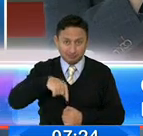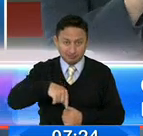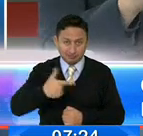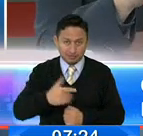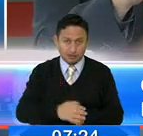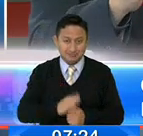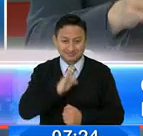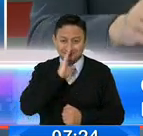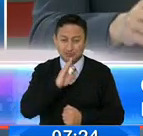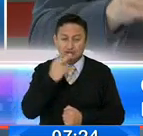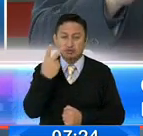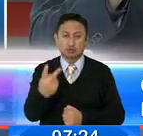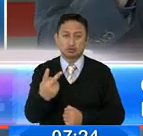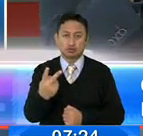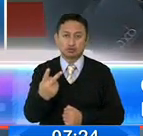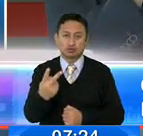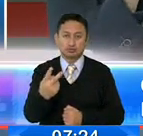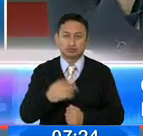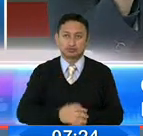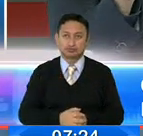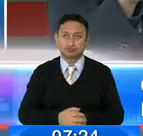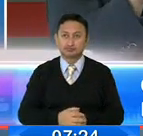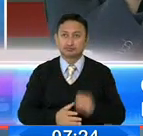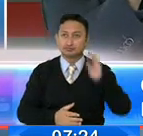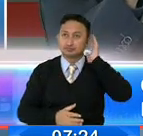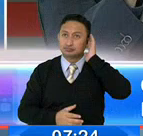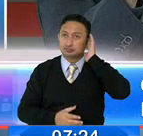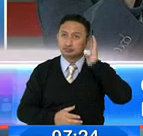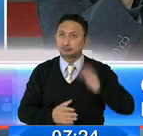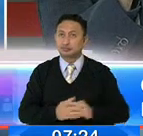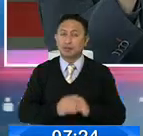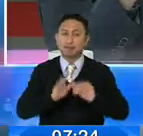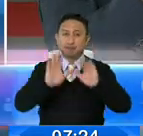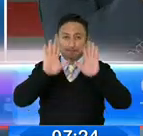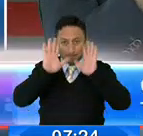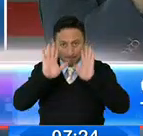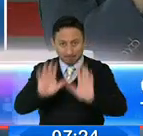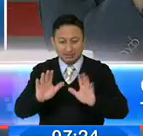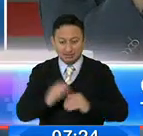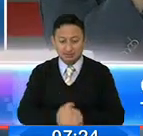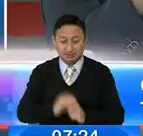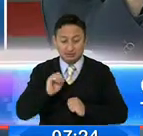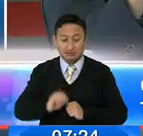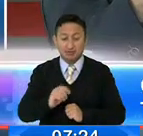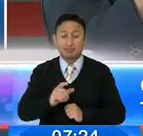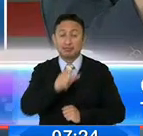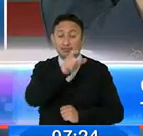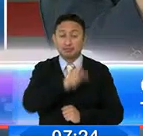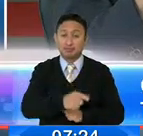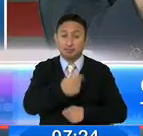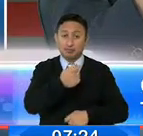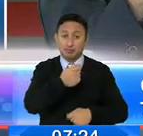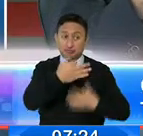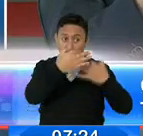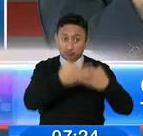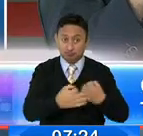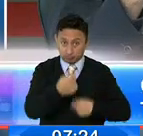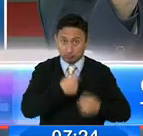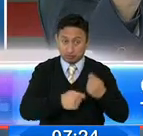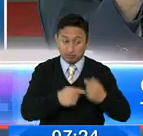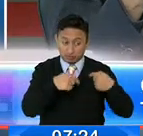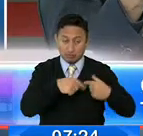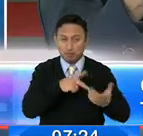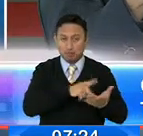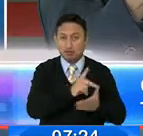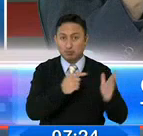Siempre dar las dos las dos partes. Abogada, pero ahí paramos un momento en la queja en cambio de los vendedores formales, de los cuales